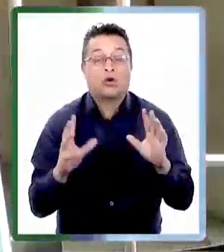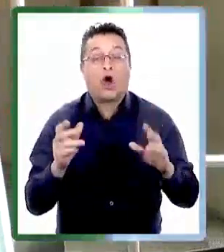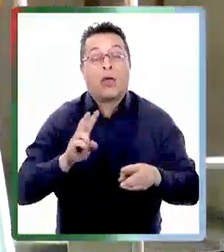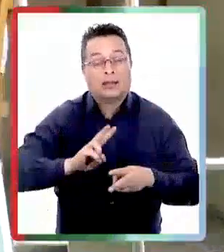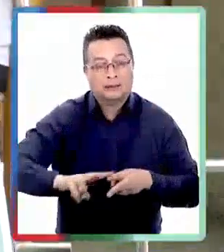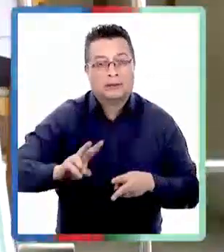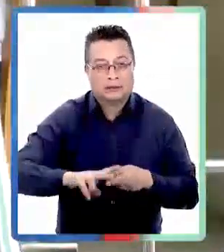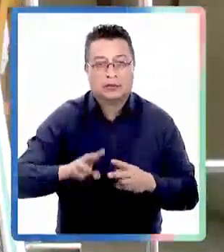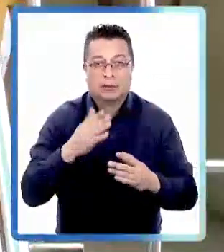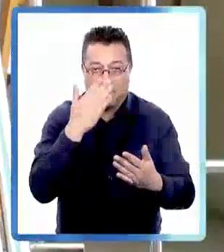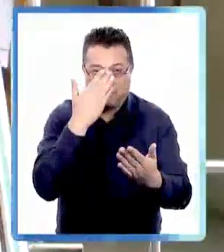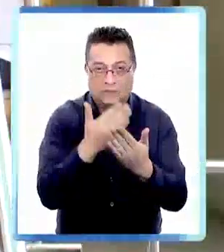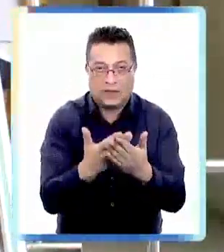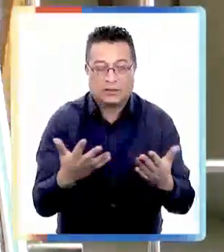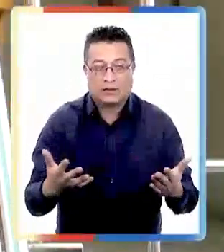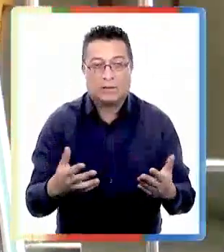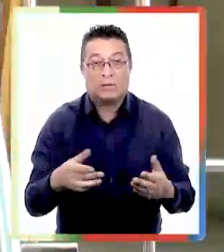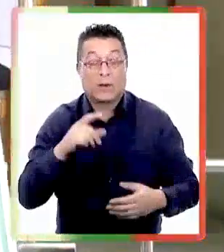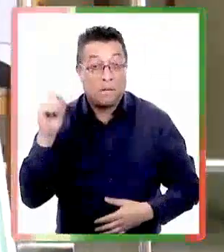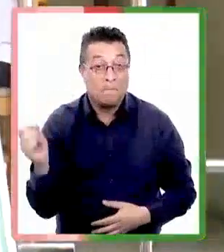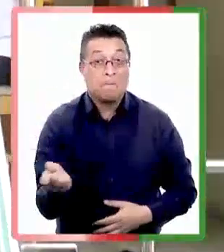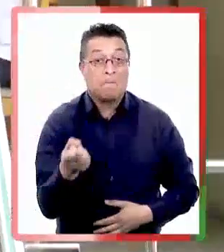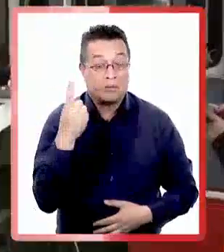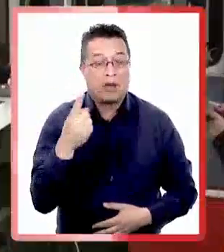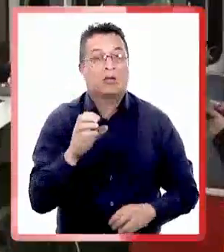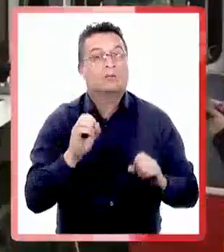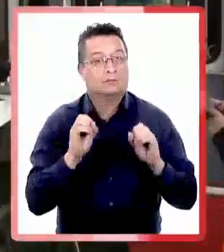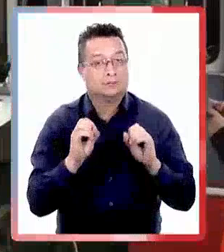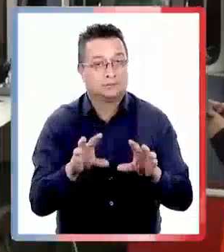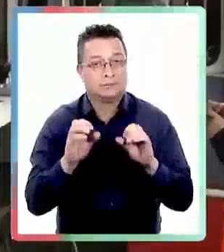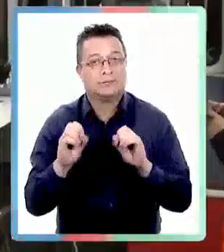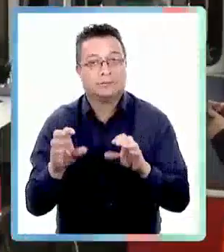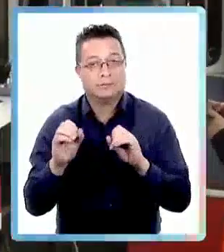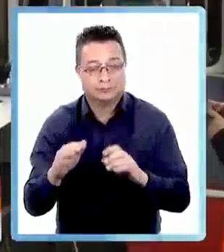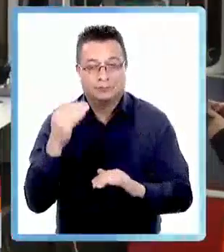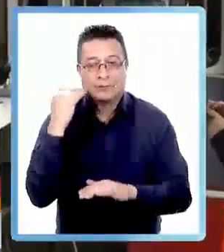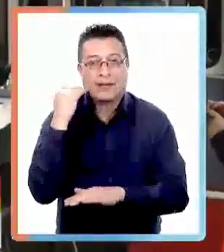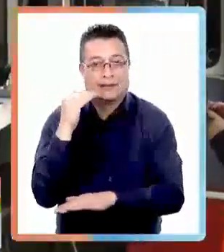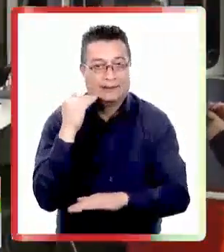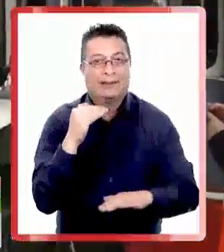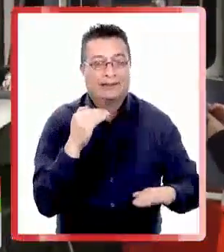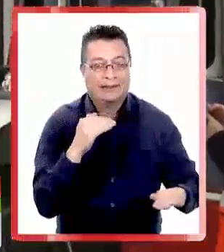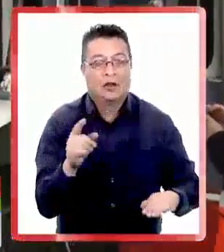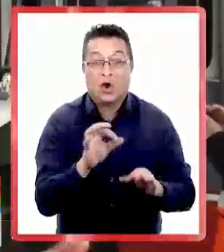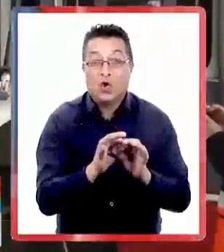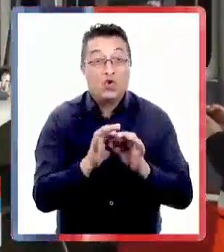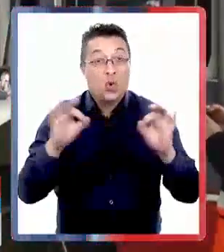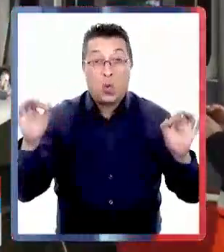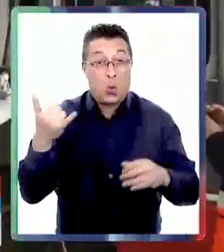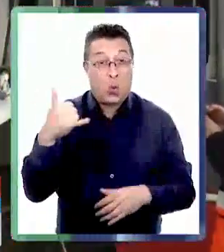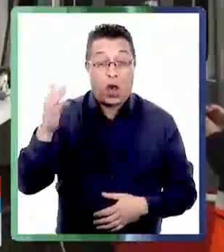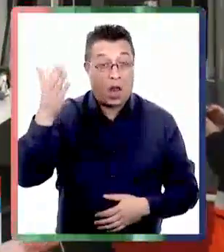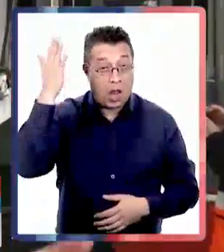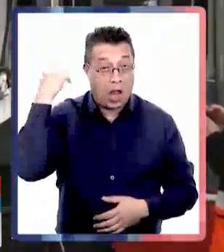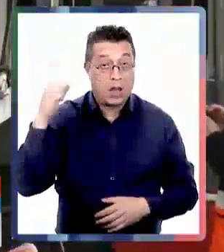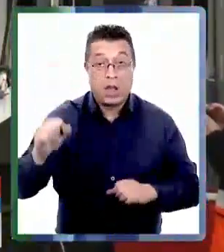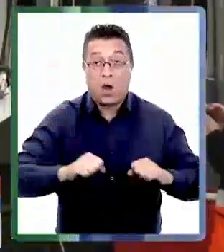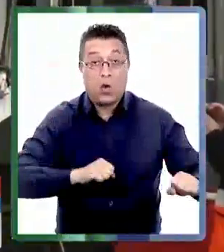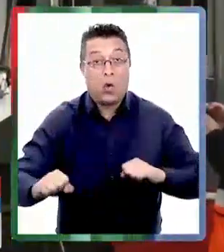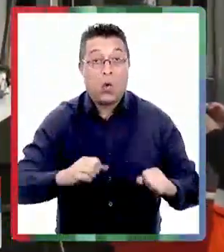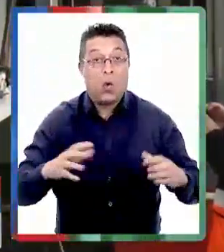cómo prepararse para enfrentarlo lo primero es enseñar a aquellos niños niñas que no han vivido nunca un